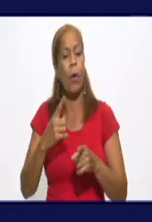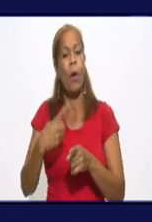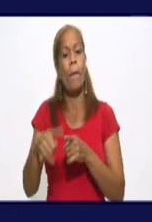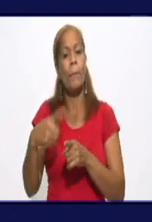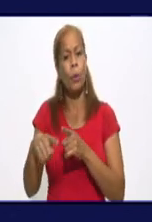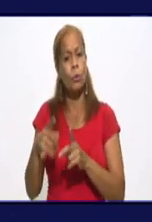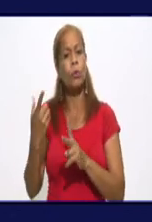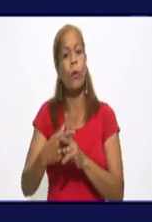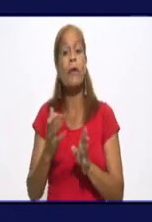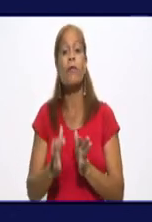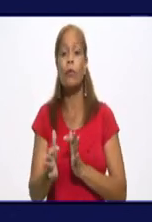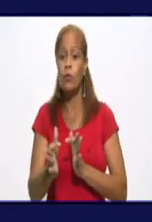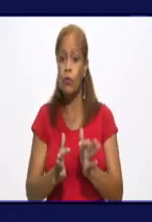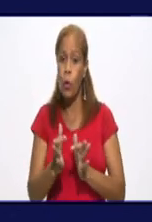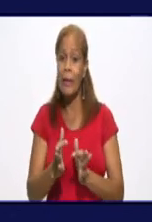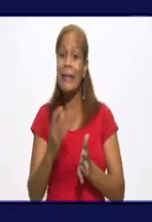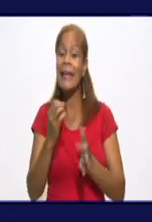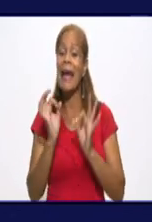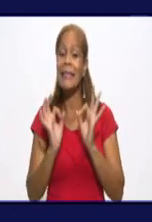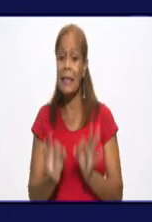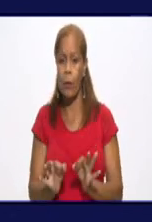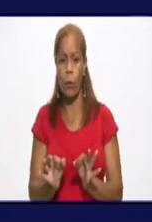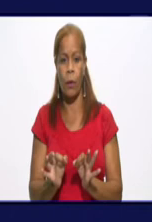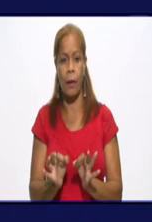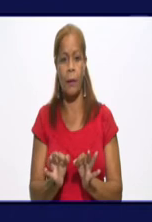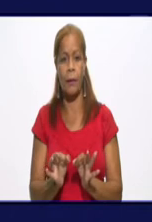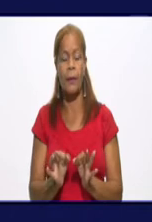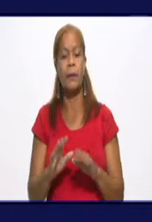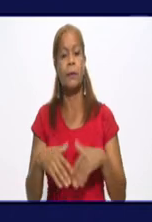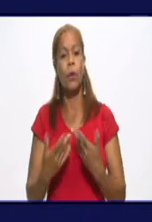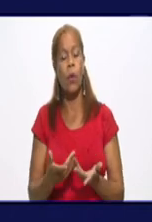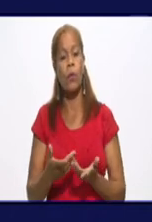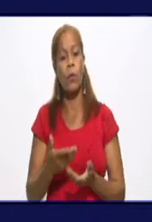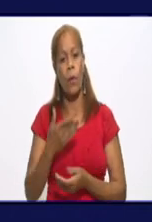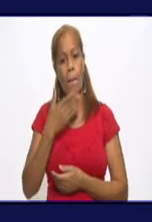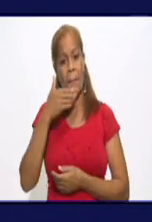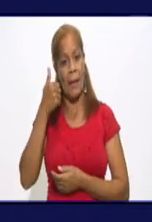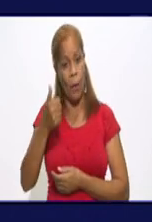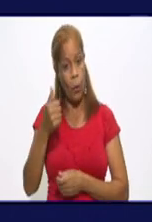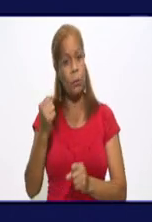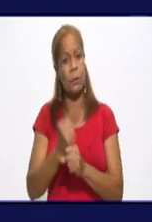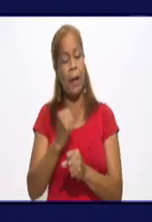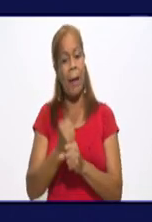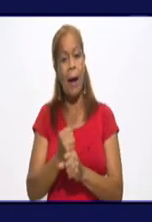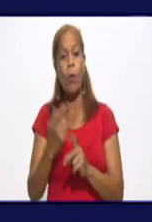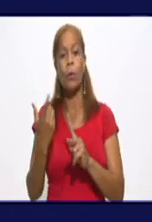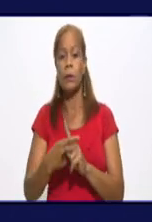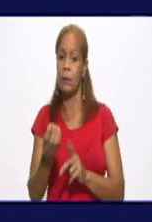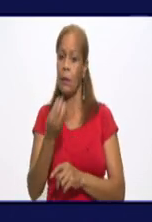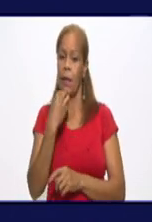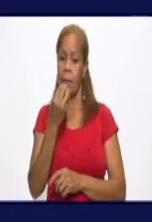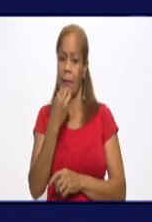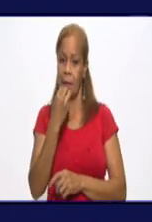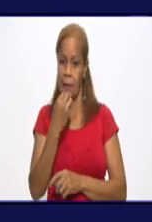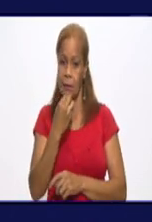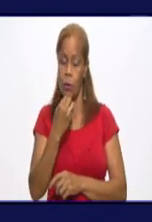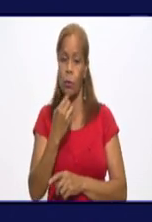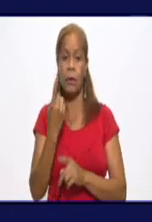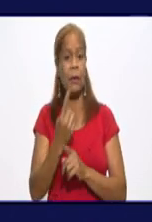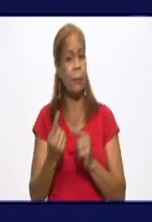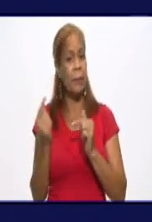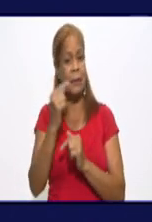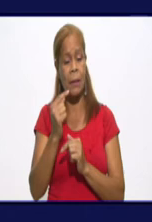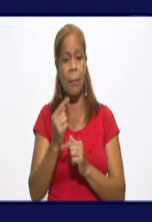producciones que aseguran, garantizan que se produzca más en la agricultura, desde el propio